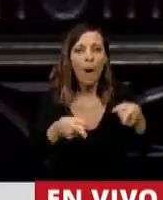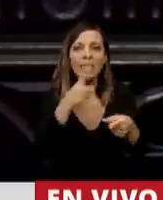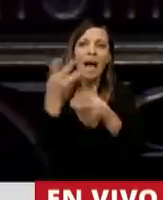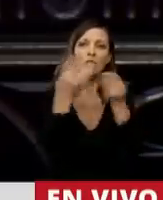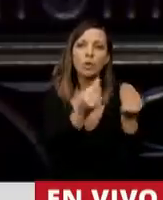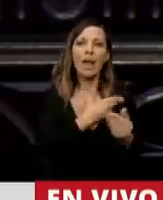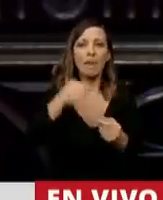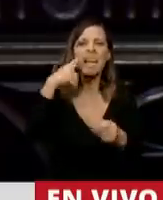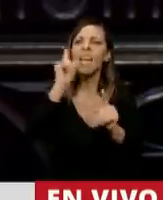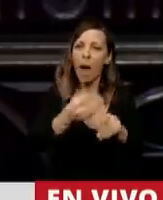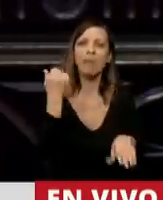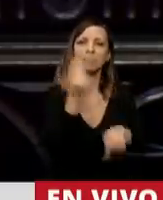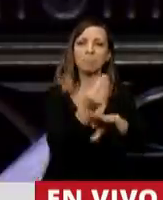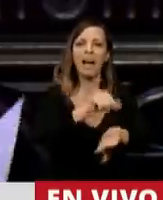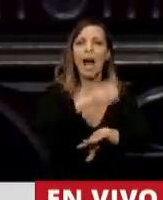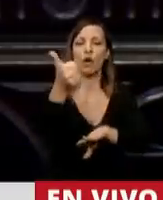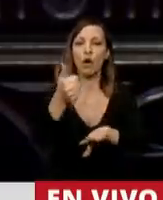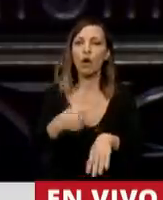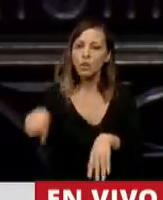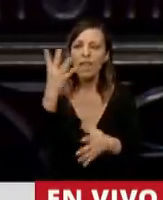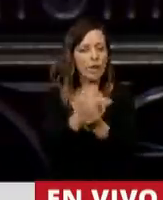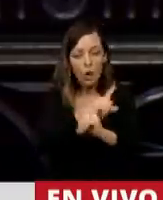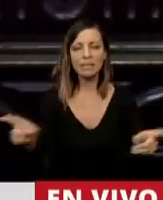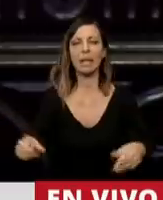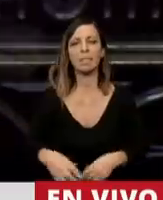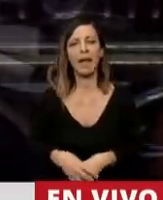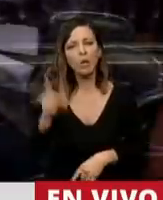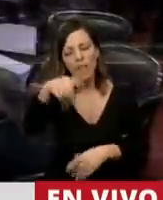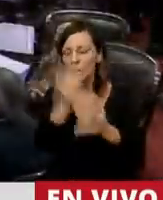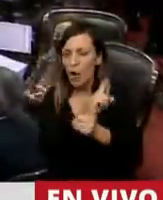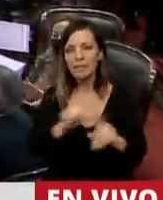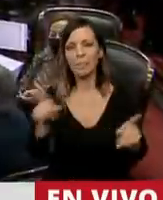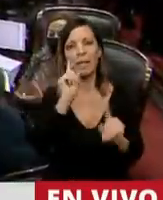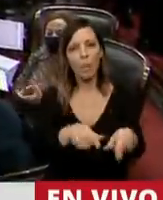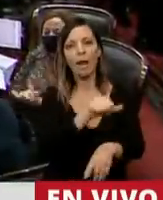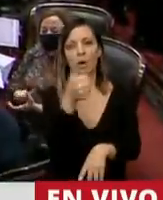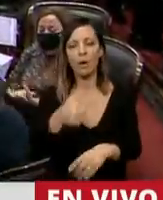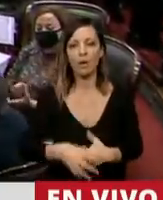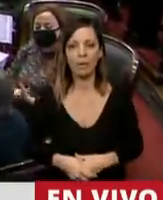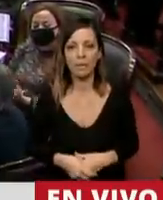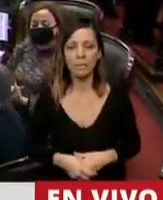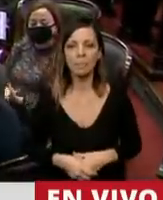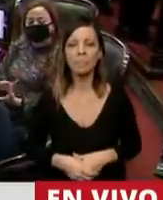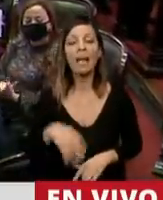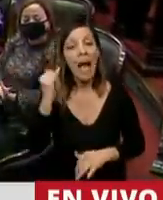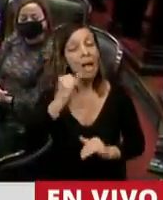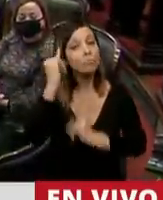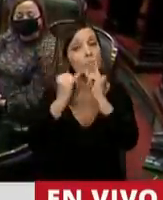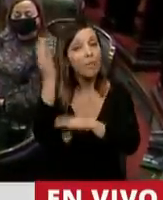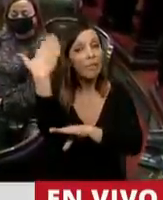elección. Y todavía no lo asumen. Y todavía no lo asumen. Y hay un discurso